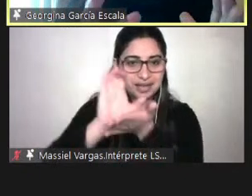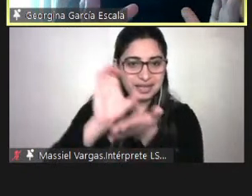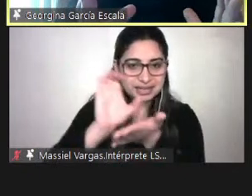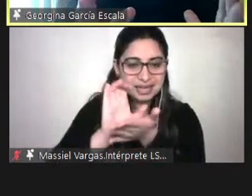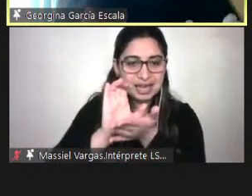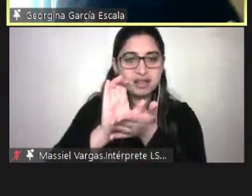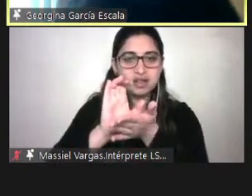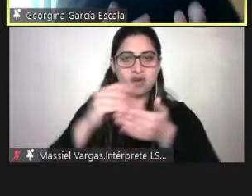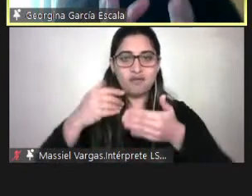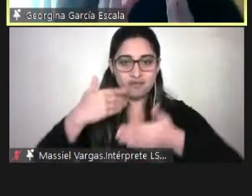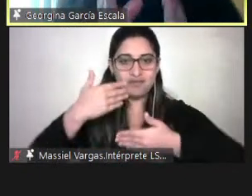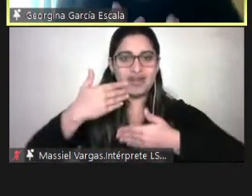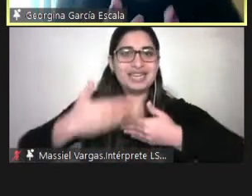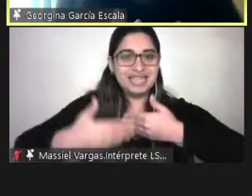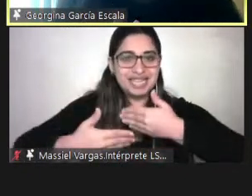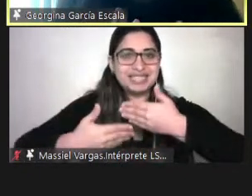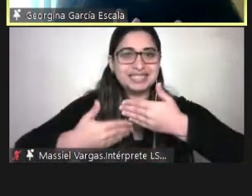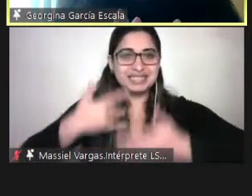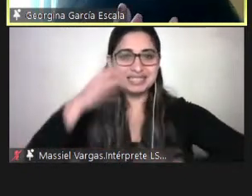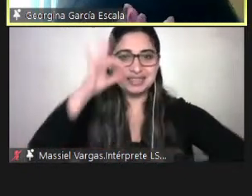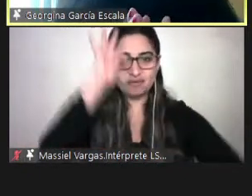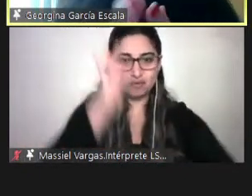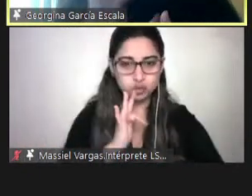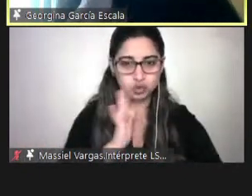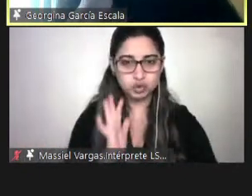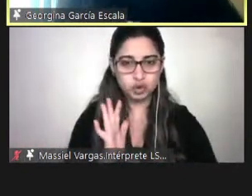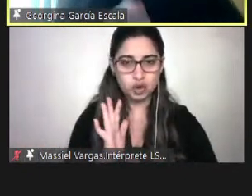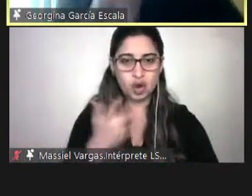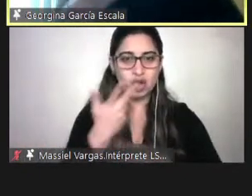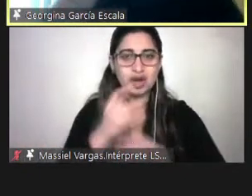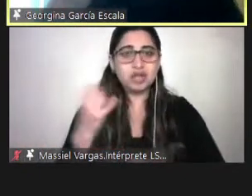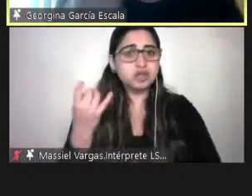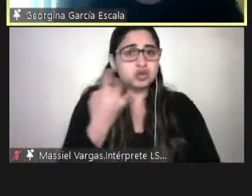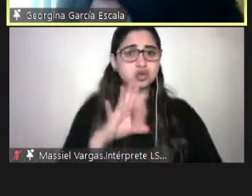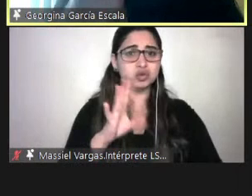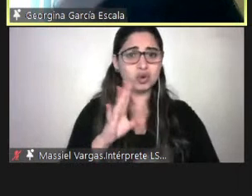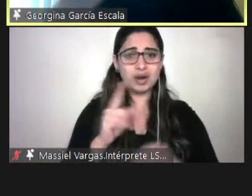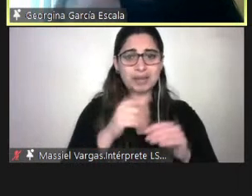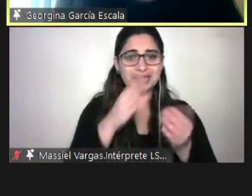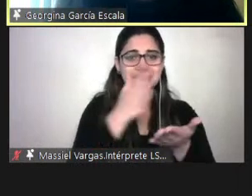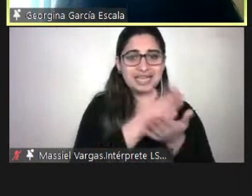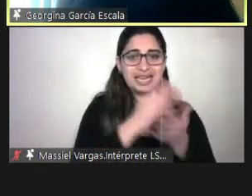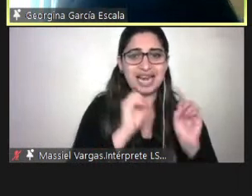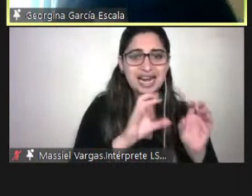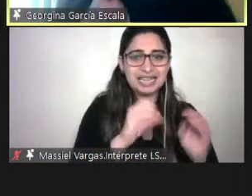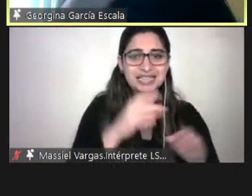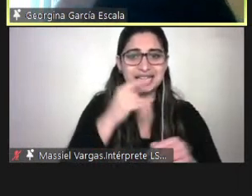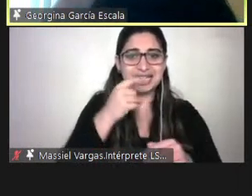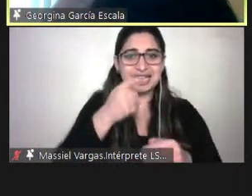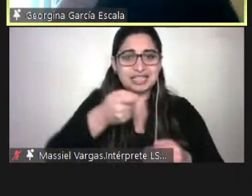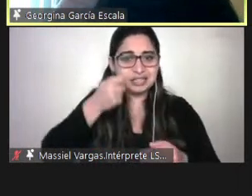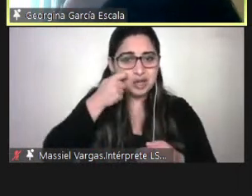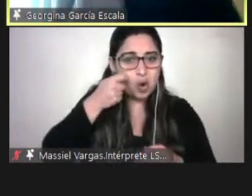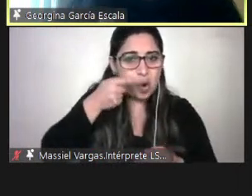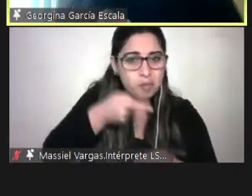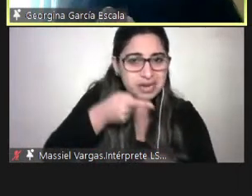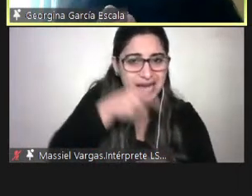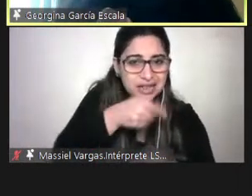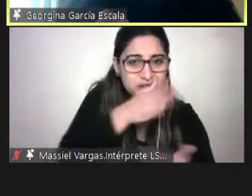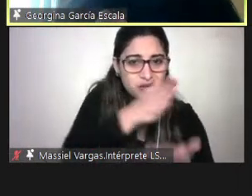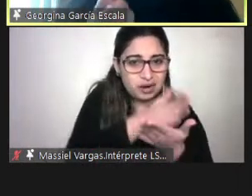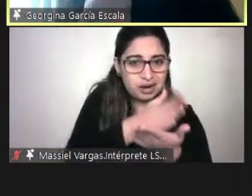haciendo esta función no solo en el aula, no solo con la lupa en el aula, sino la